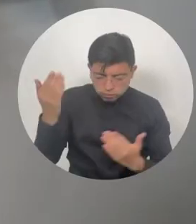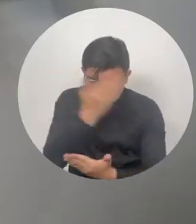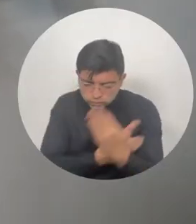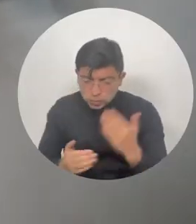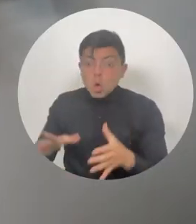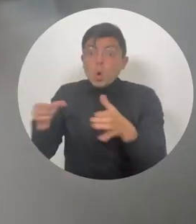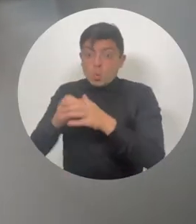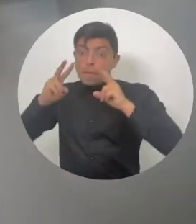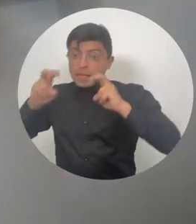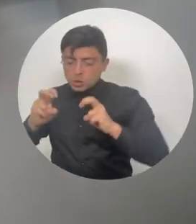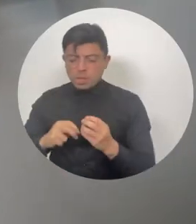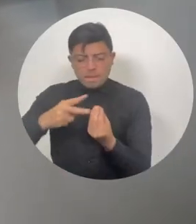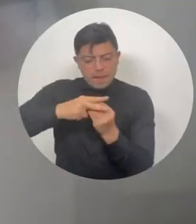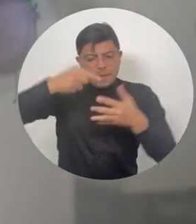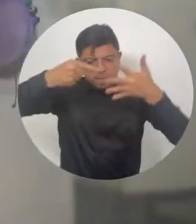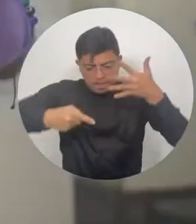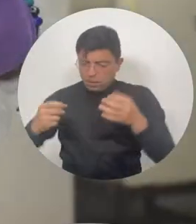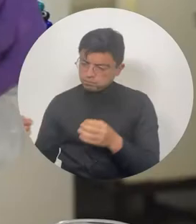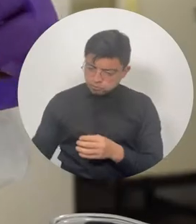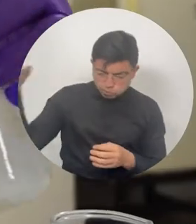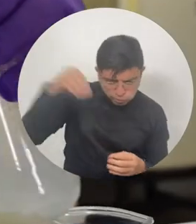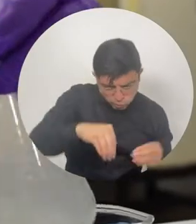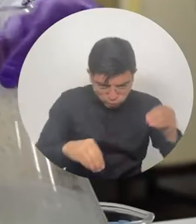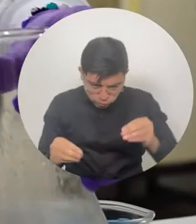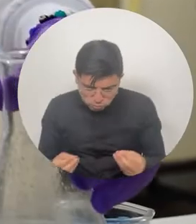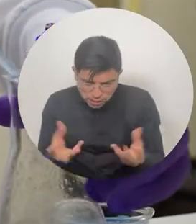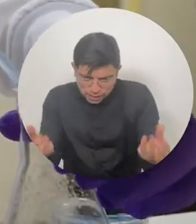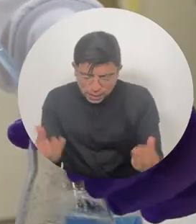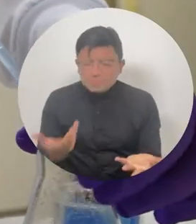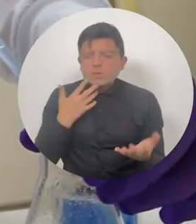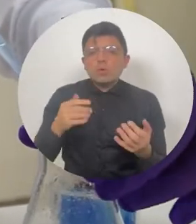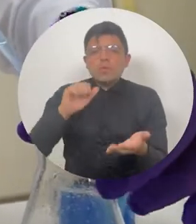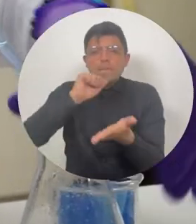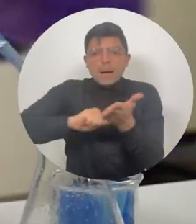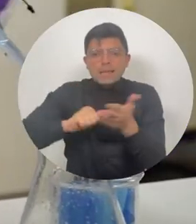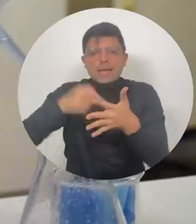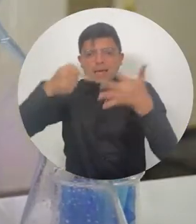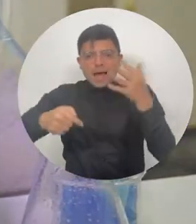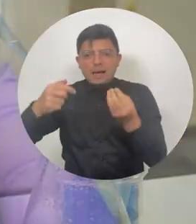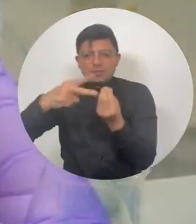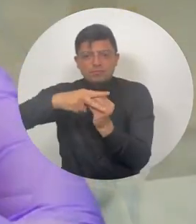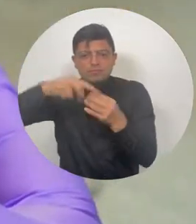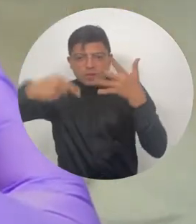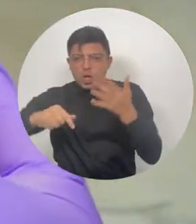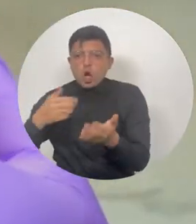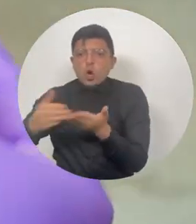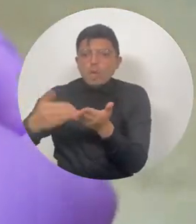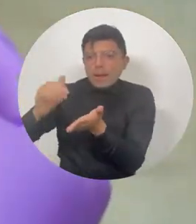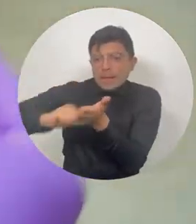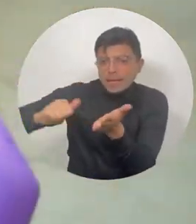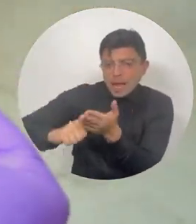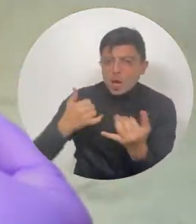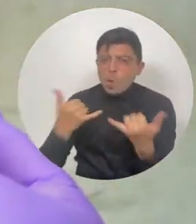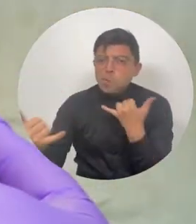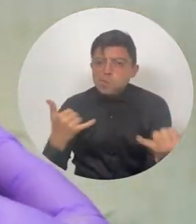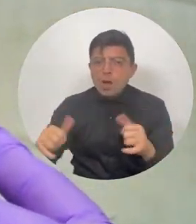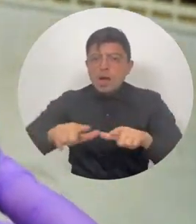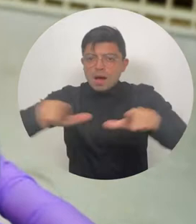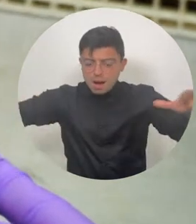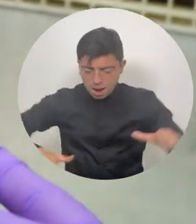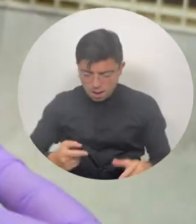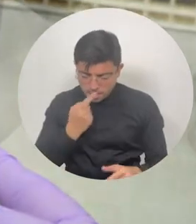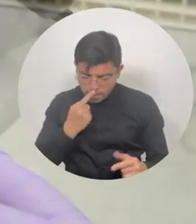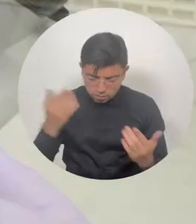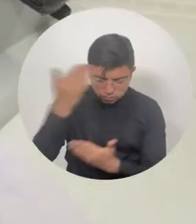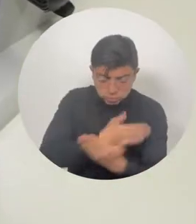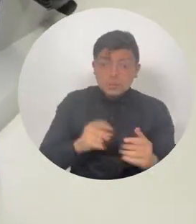hay un equipamiento al cual se está cediendo, como son equipos de laboratorio, la compra de insumos y finalmente pues la contratación de